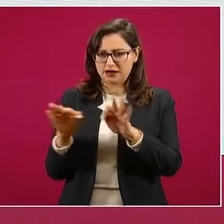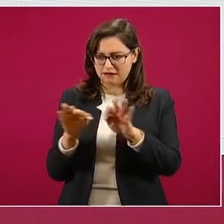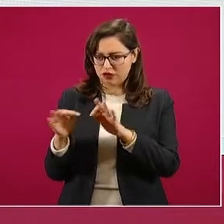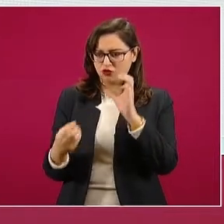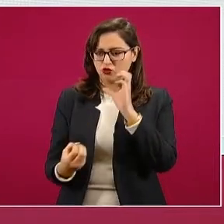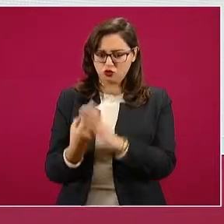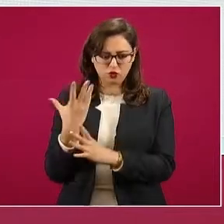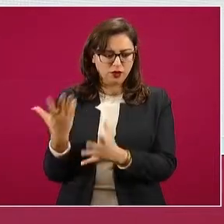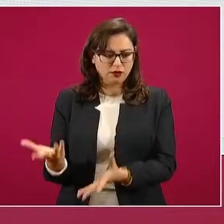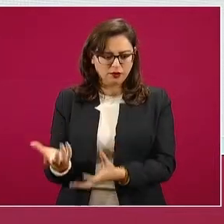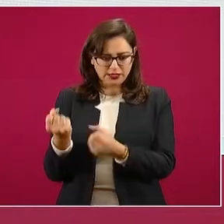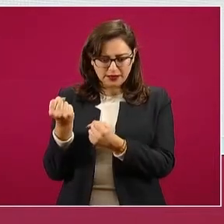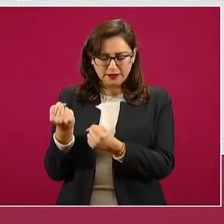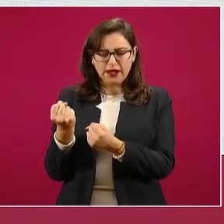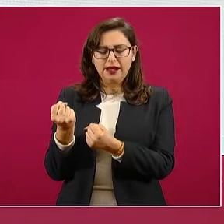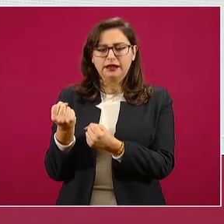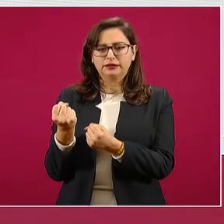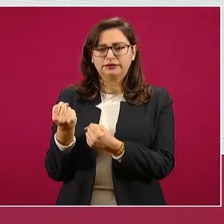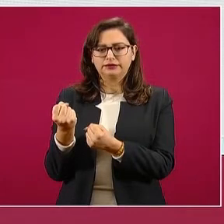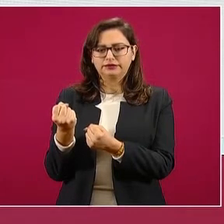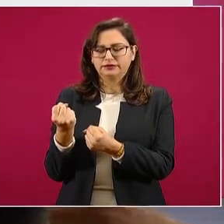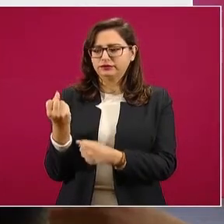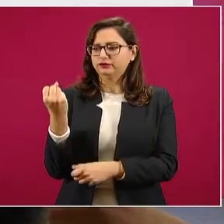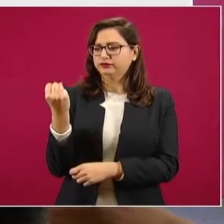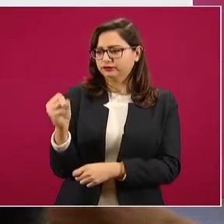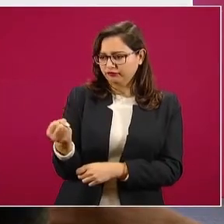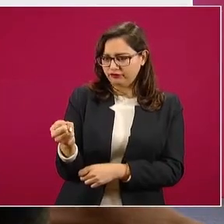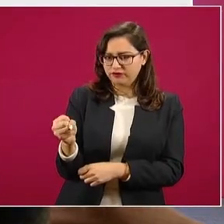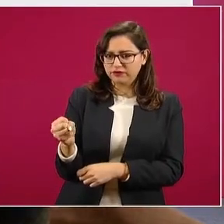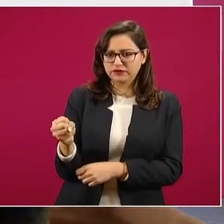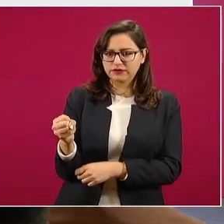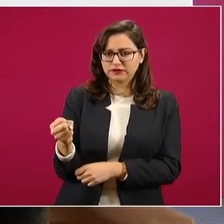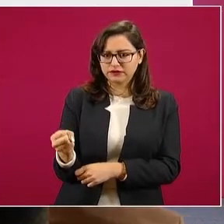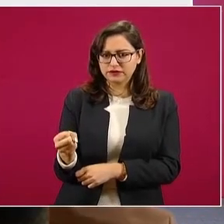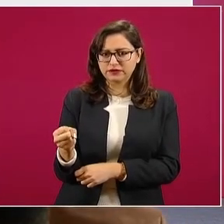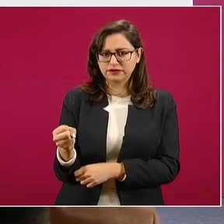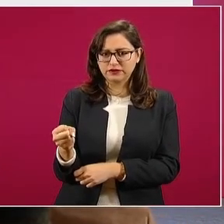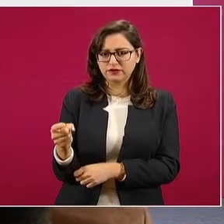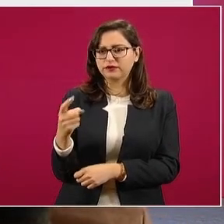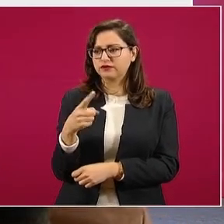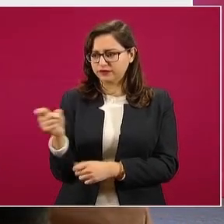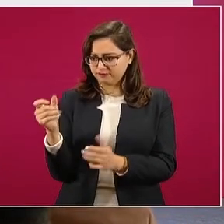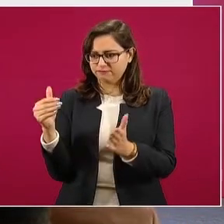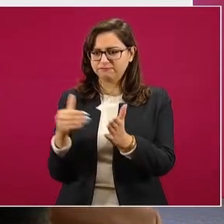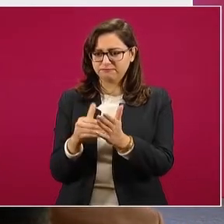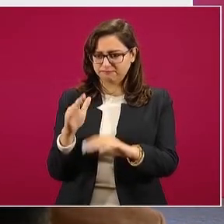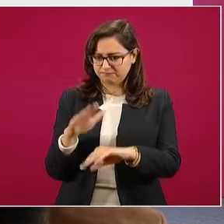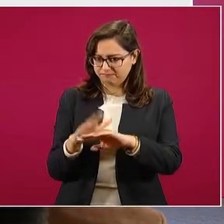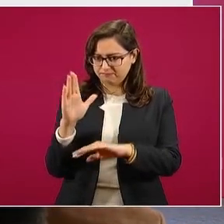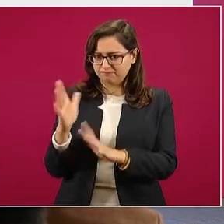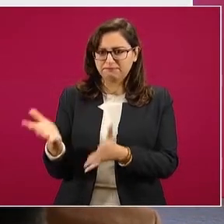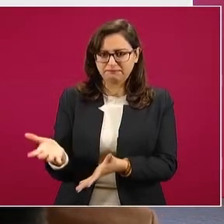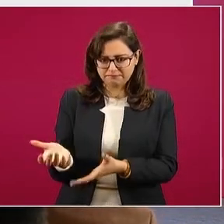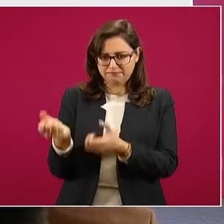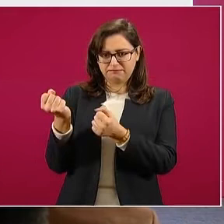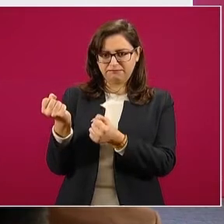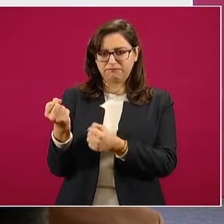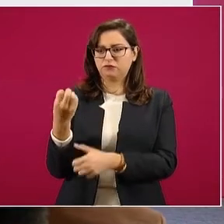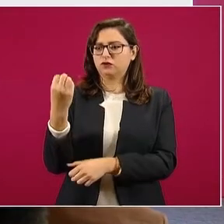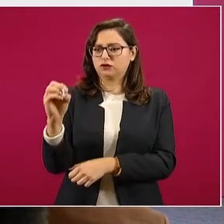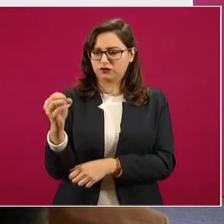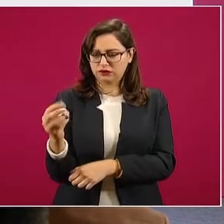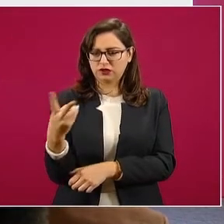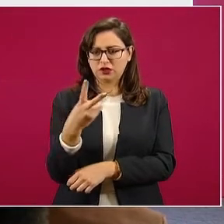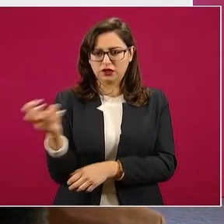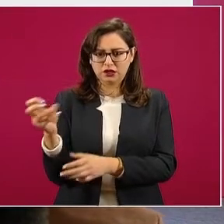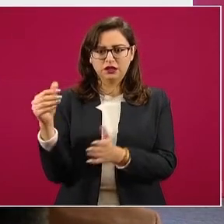septiembre otros 100 mil, poco más, octubre 200